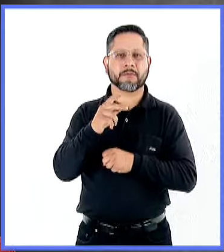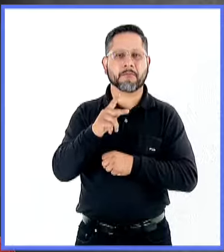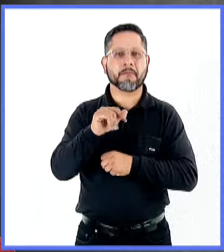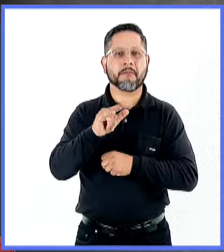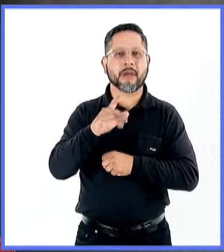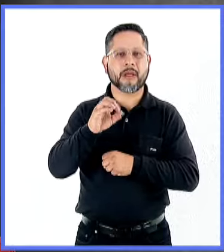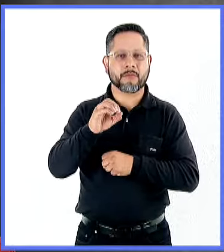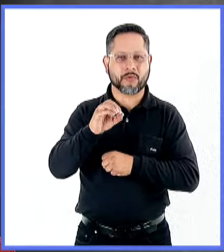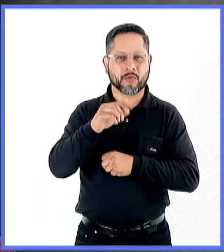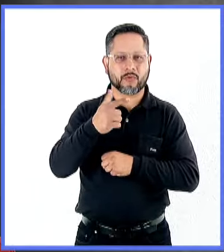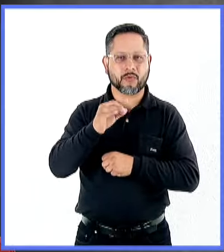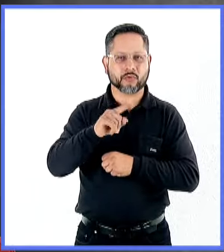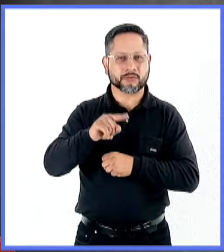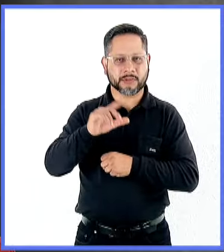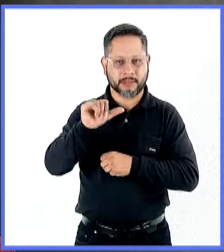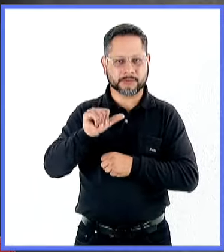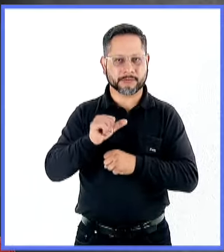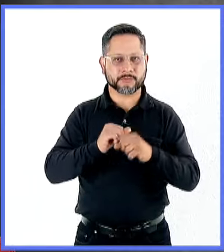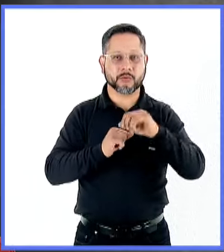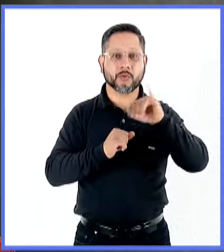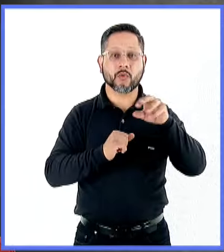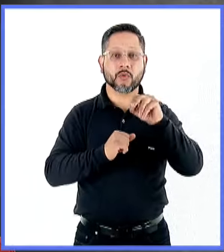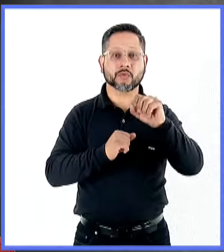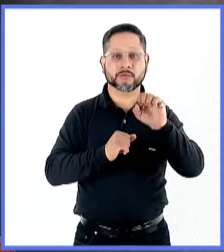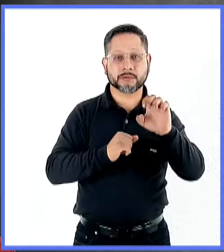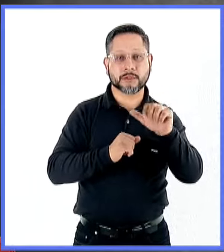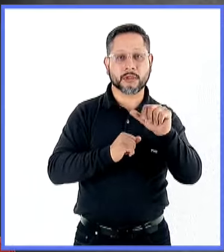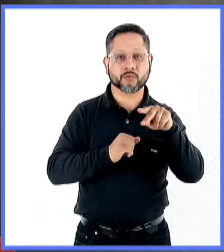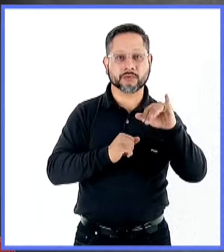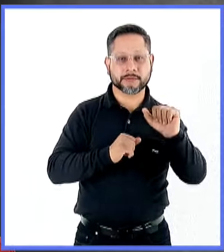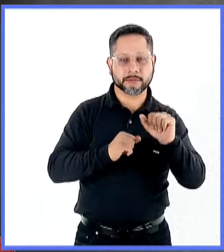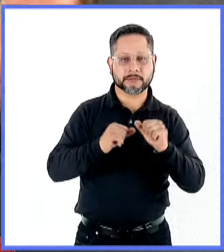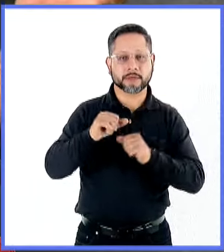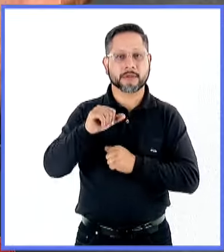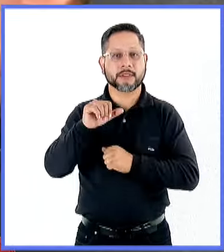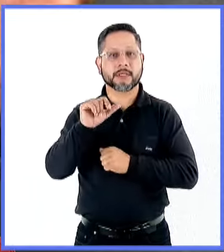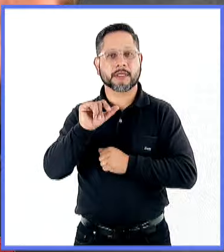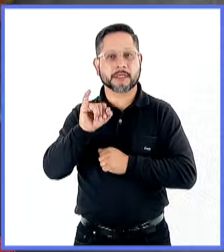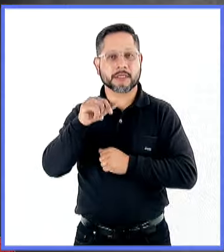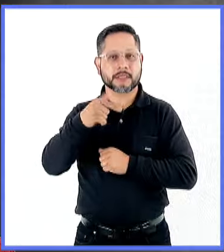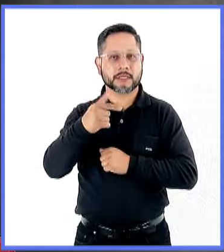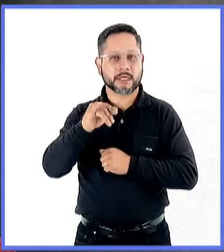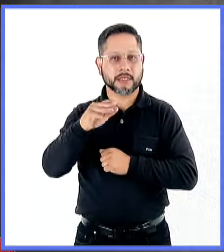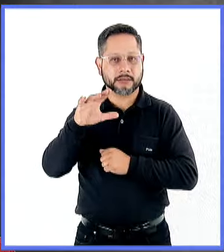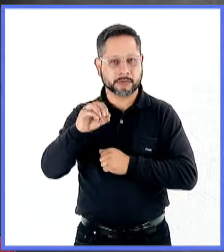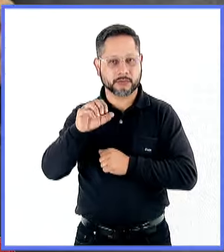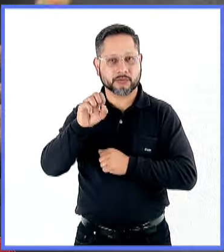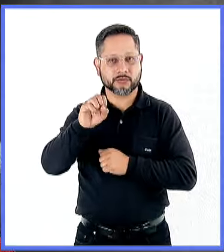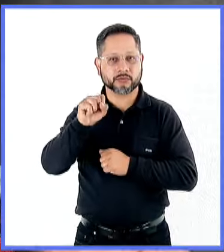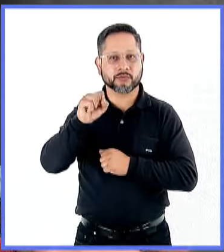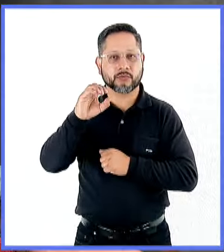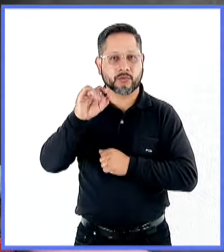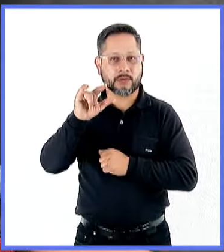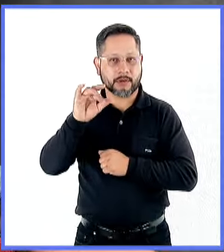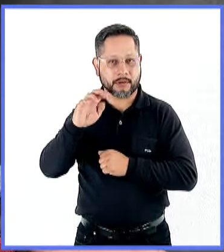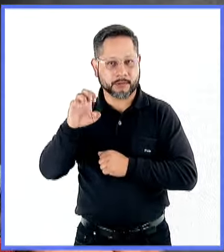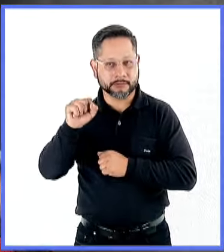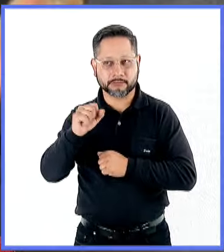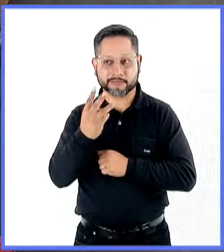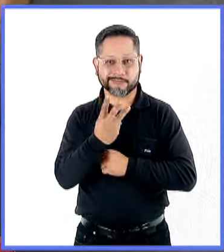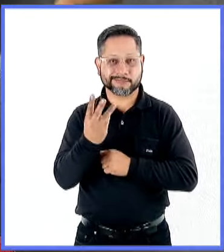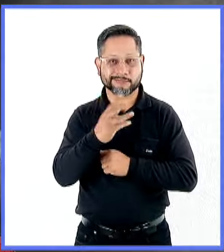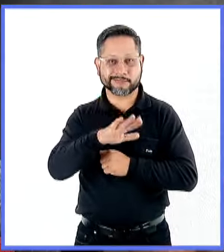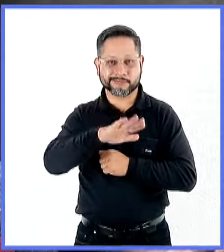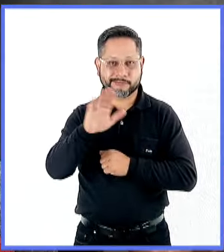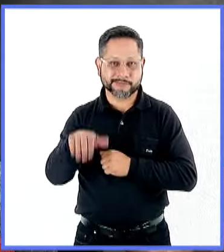Casanova, de José Agustín y de Ignacio Solárez. Otras veces es el cuarto centenario de